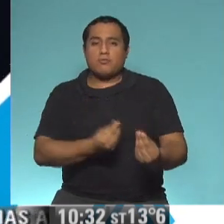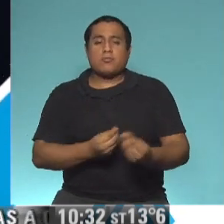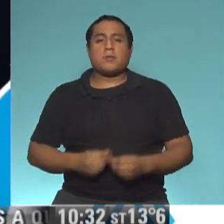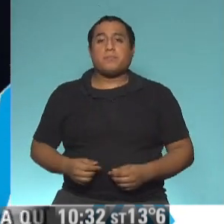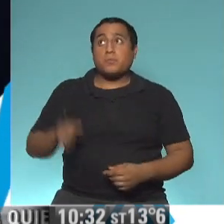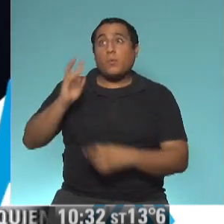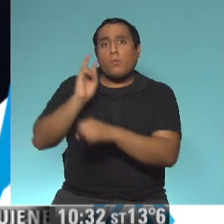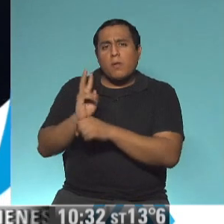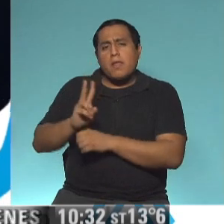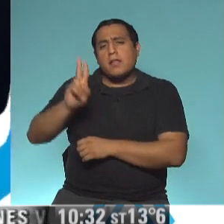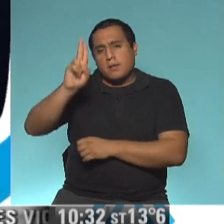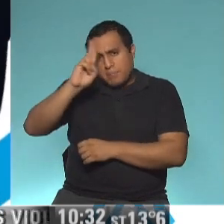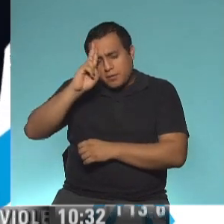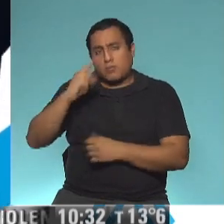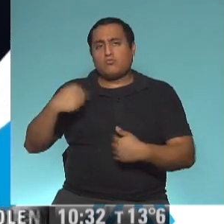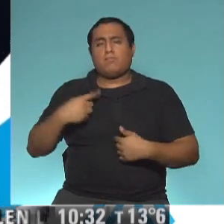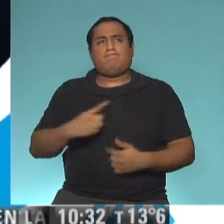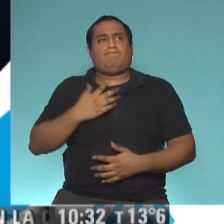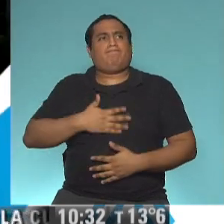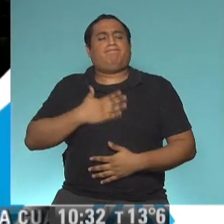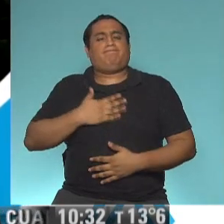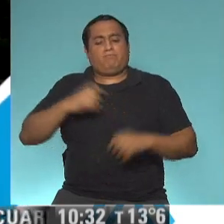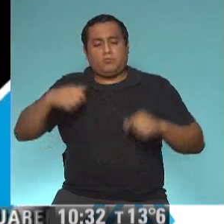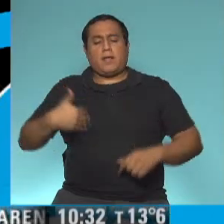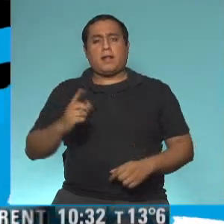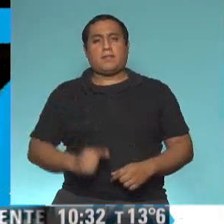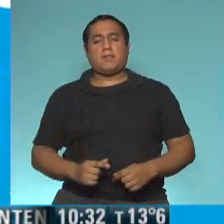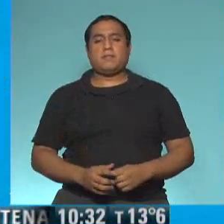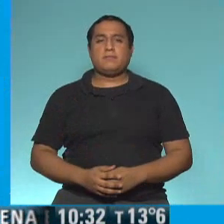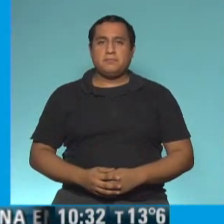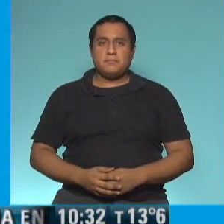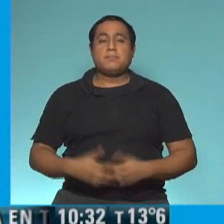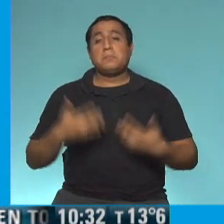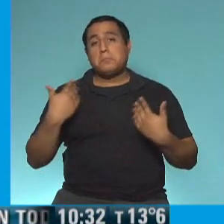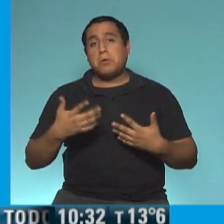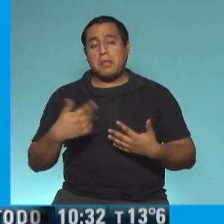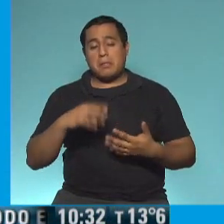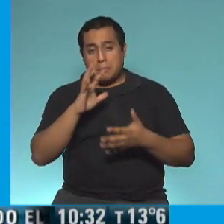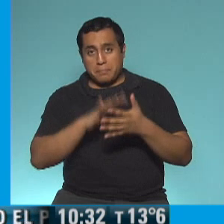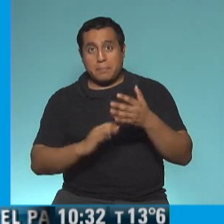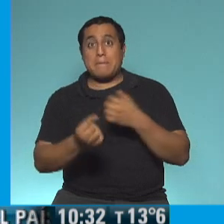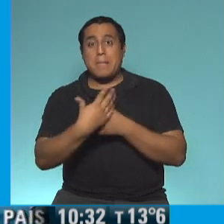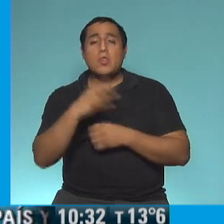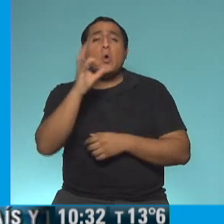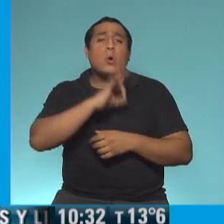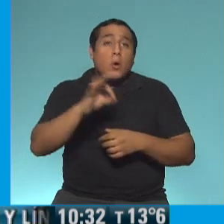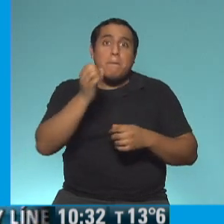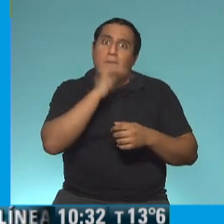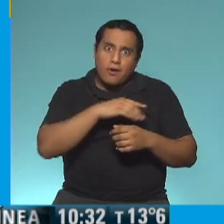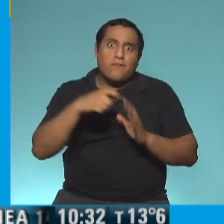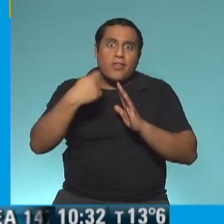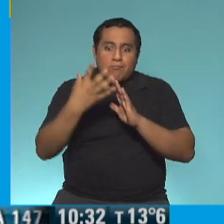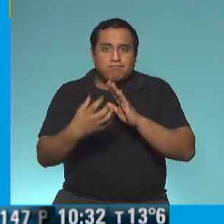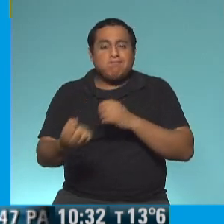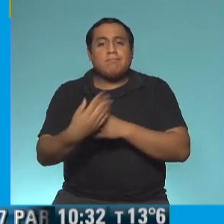y respetarla. Y sentirme orgulloso de ser argentino. Podés escribirnos o, aún mejor, mandarnos un video